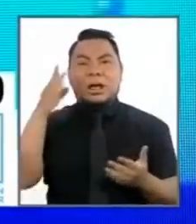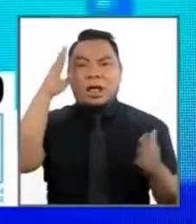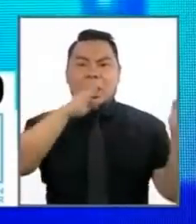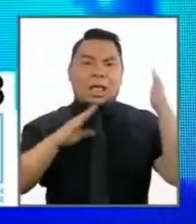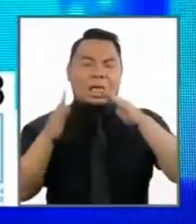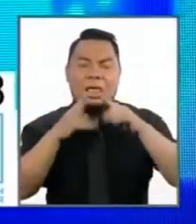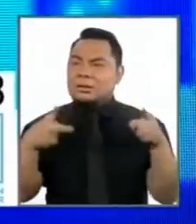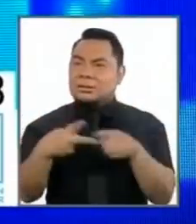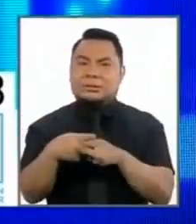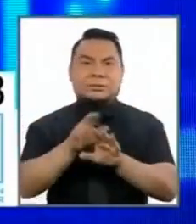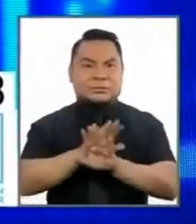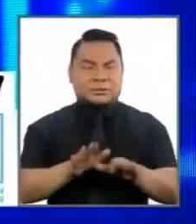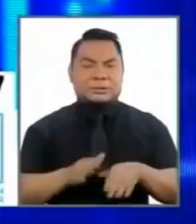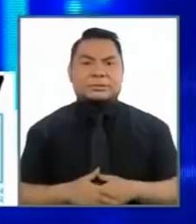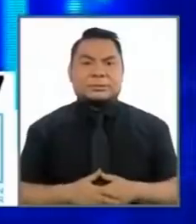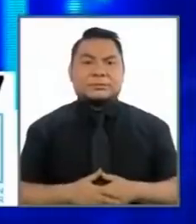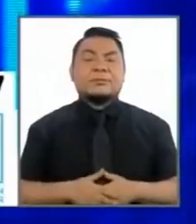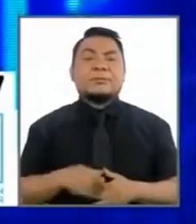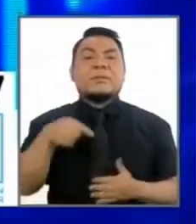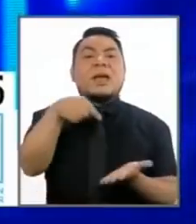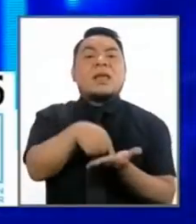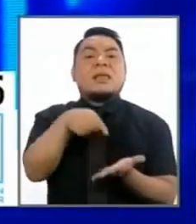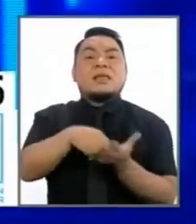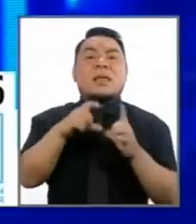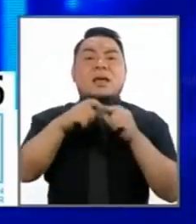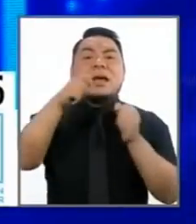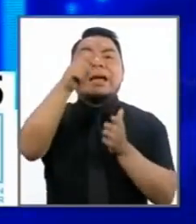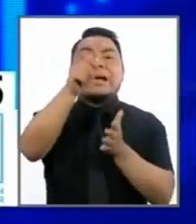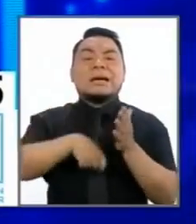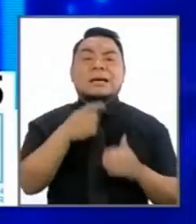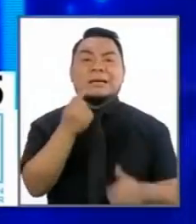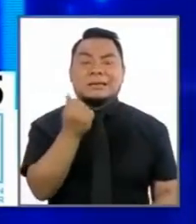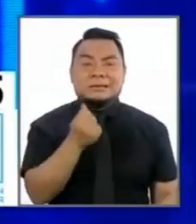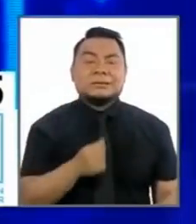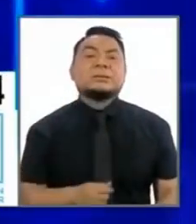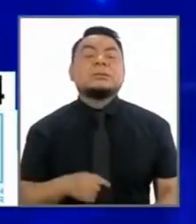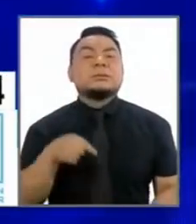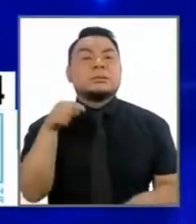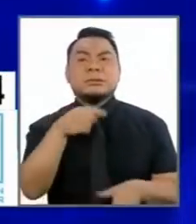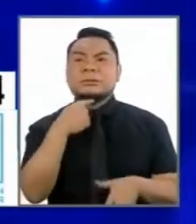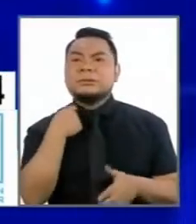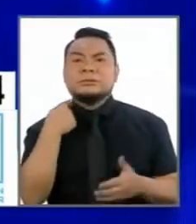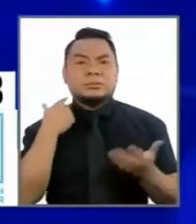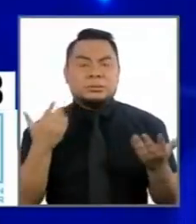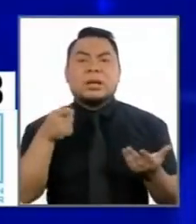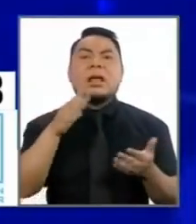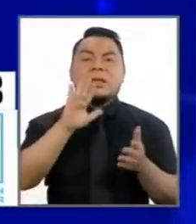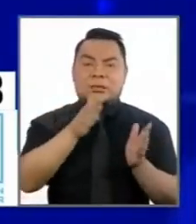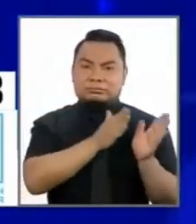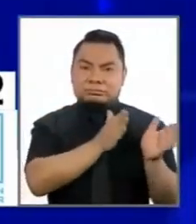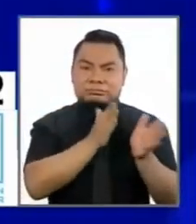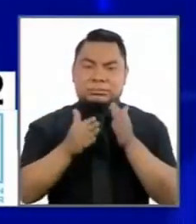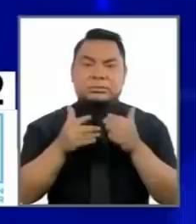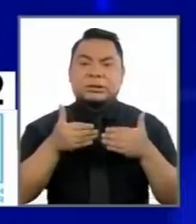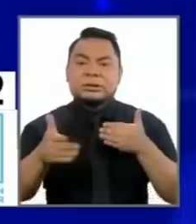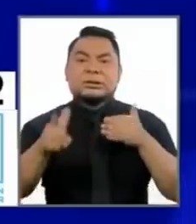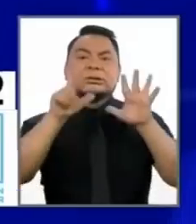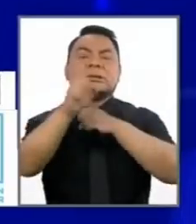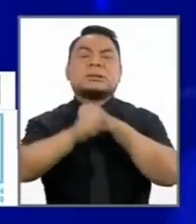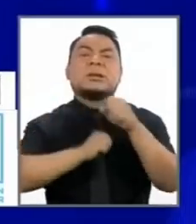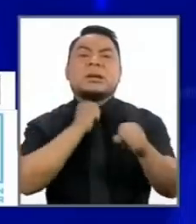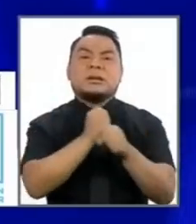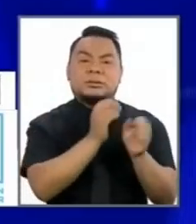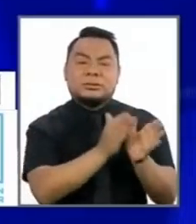desesperación las deudas de la tarjeta de crédito y de capital de trabajo deben ser refinanciadas a un plazo de 7 años